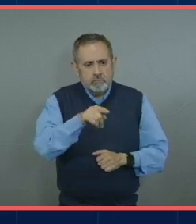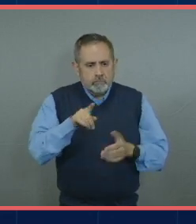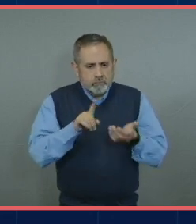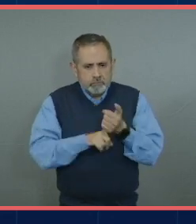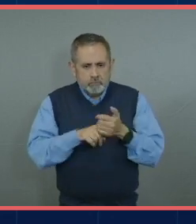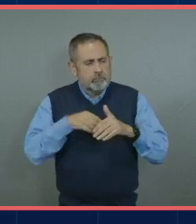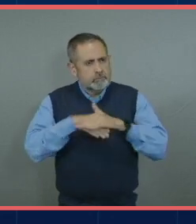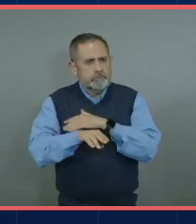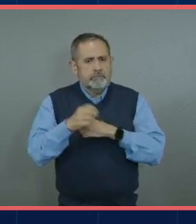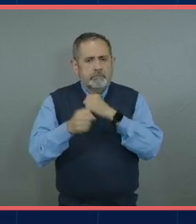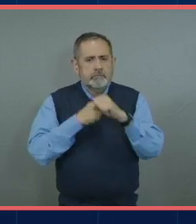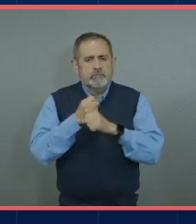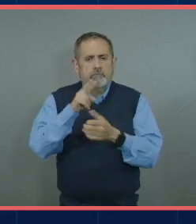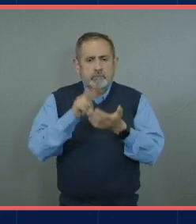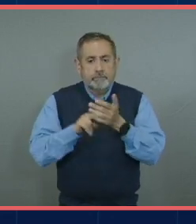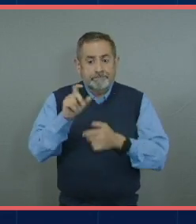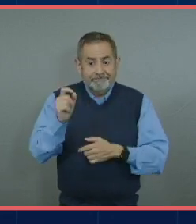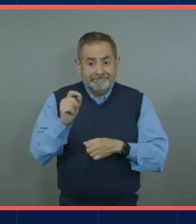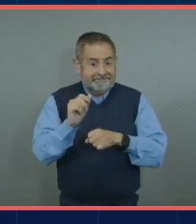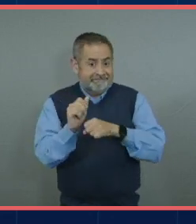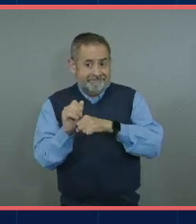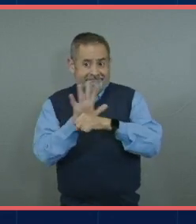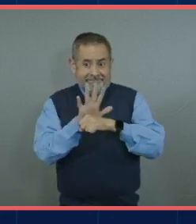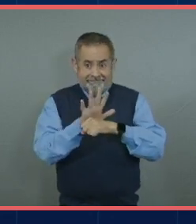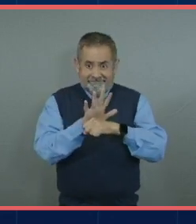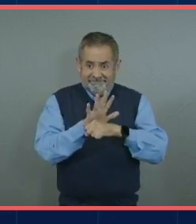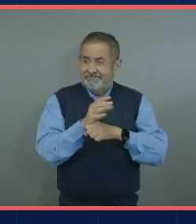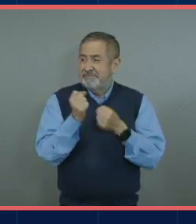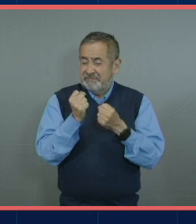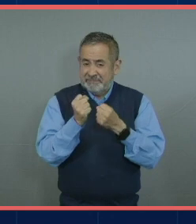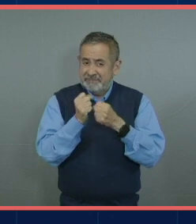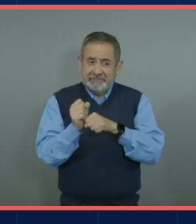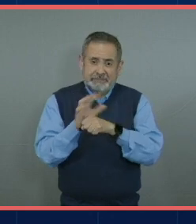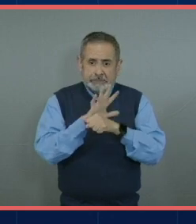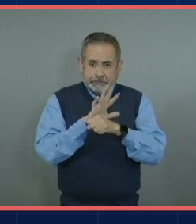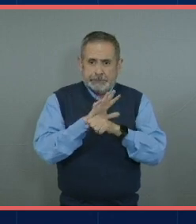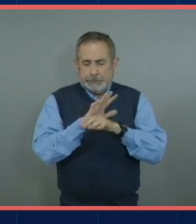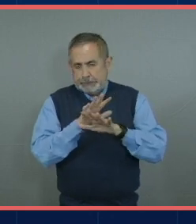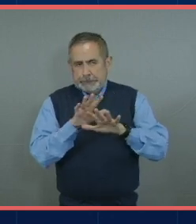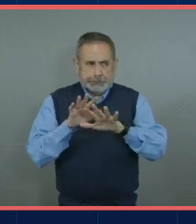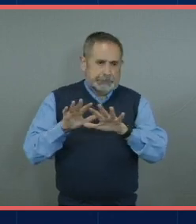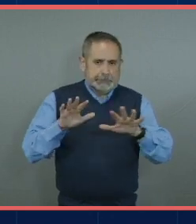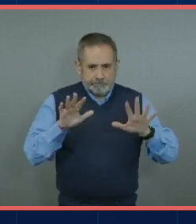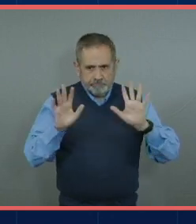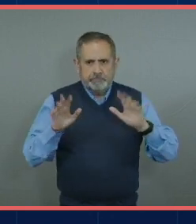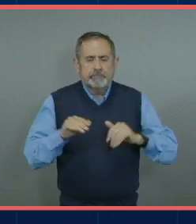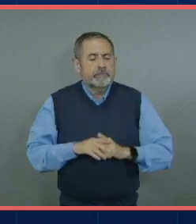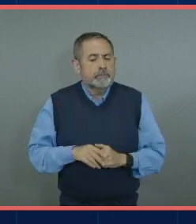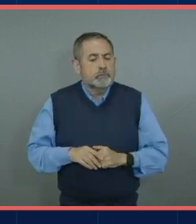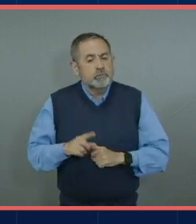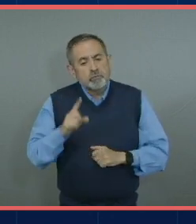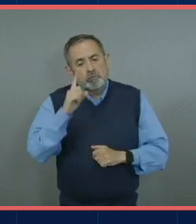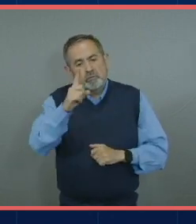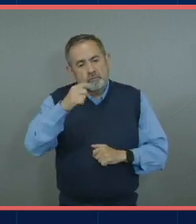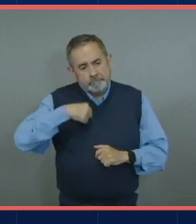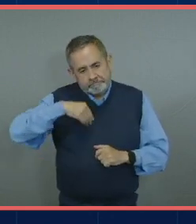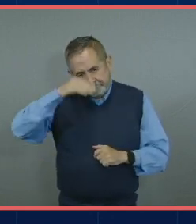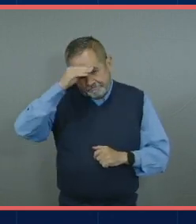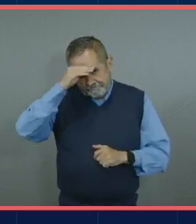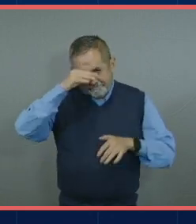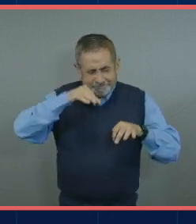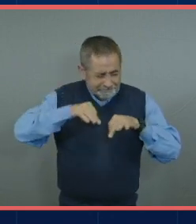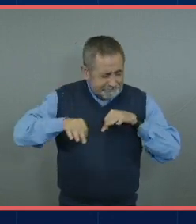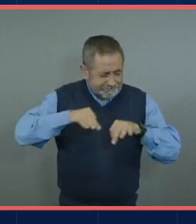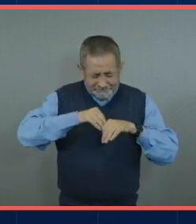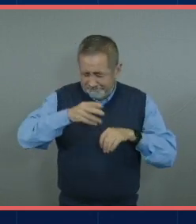cuando pues la pandemia estaba en su punto y algo que tuve que trabajar